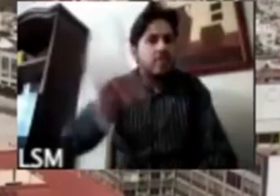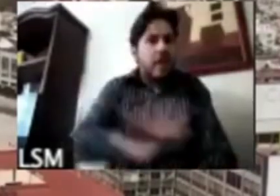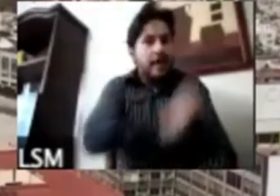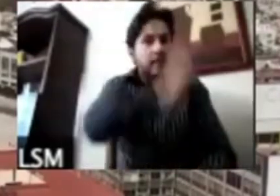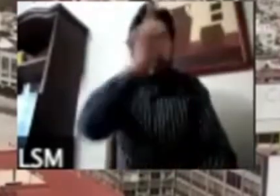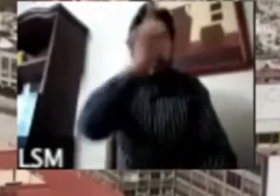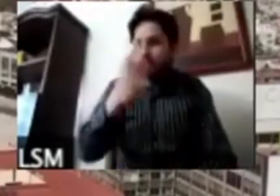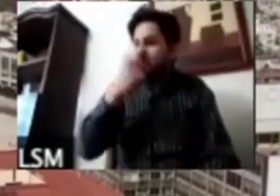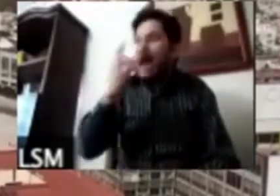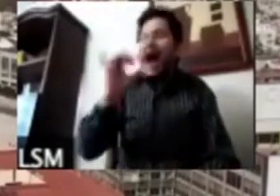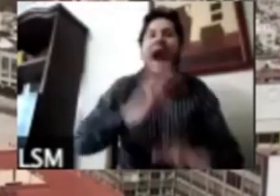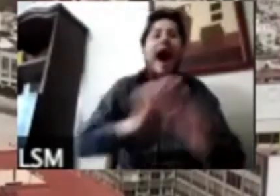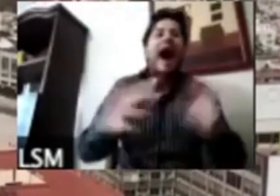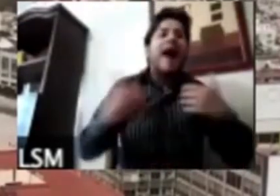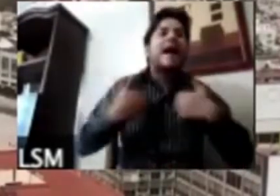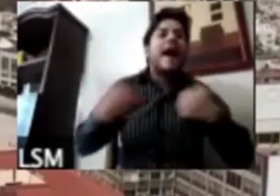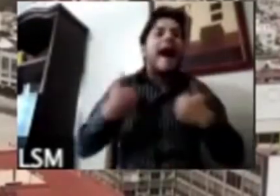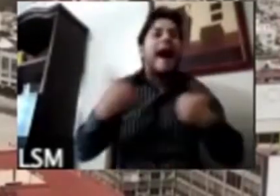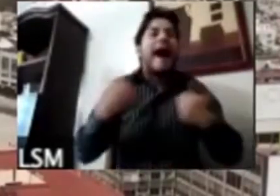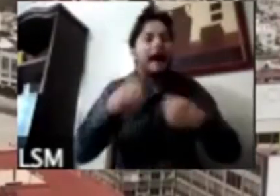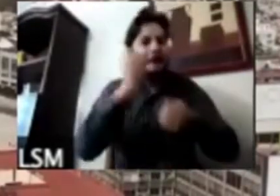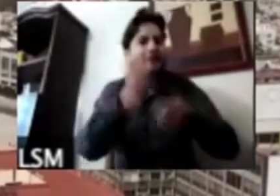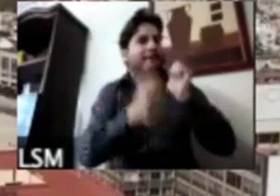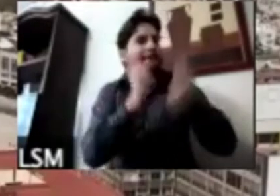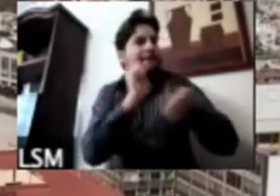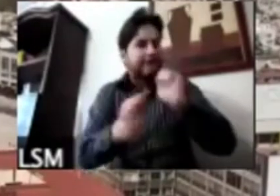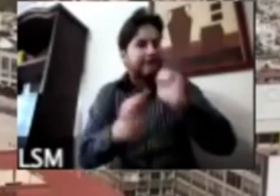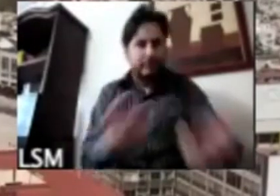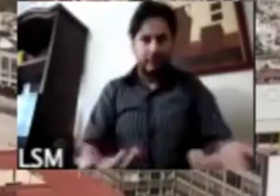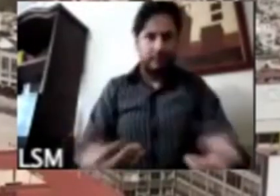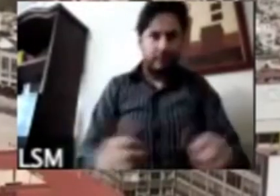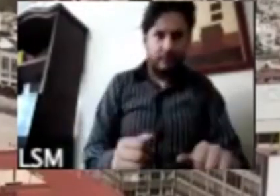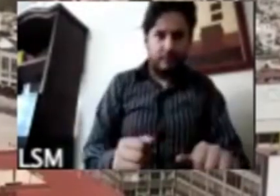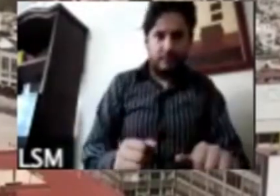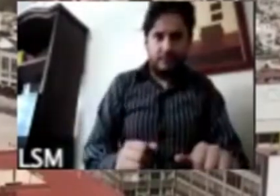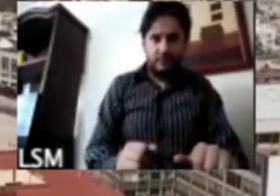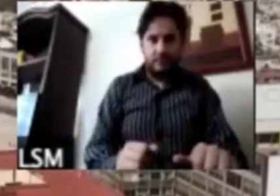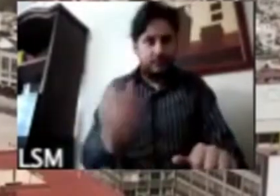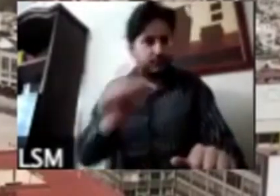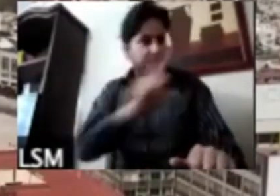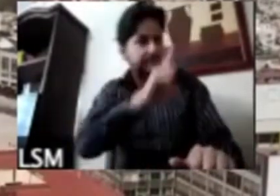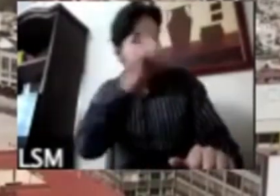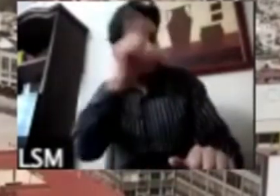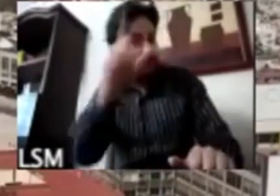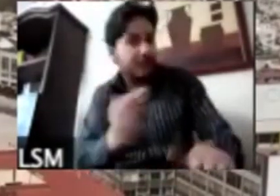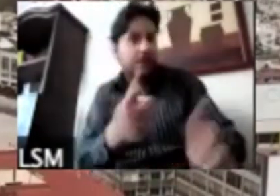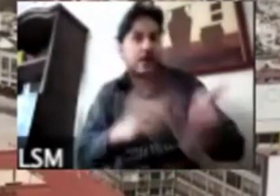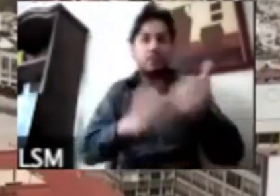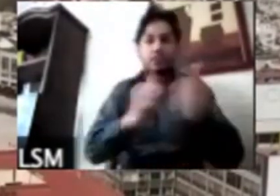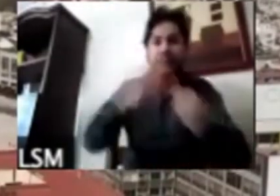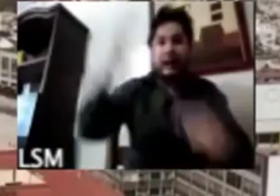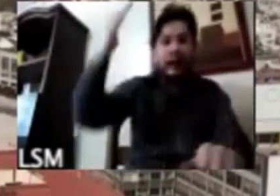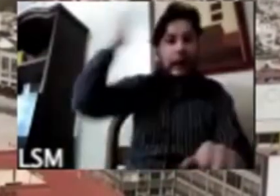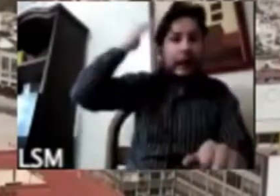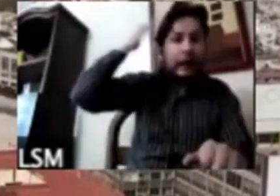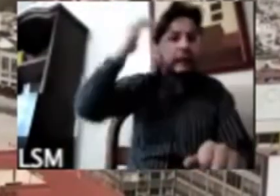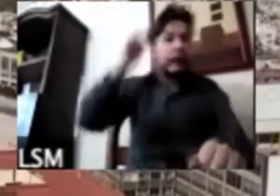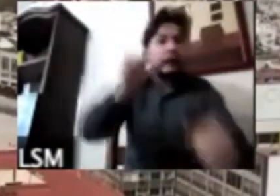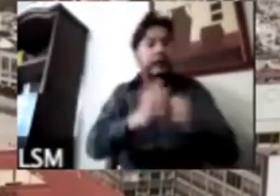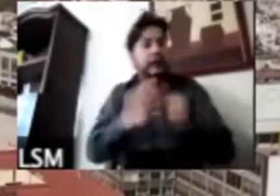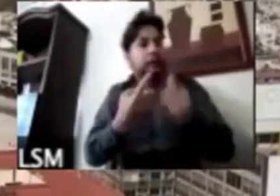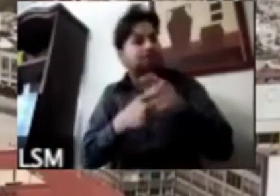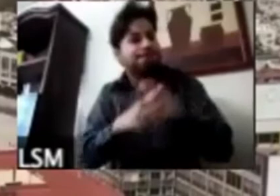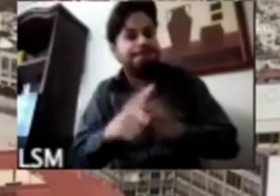y empezó a hacer pero es el surgimiento de un líder que dice que apoyo a salud que apoyo económico